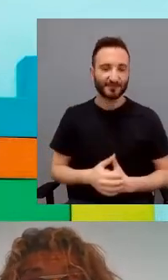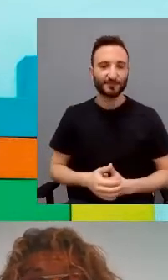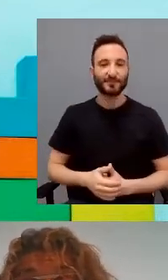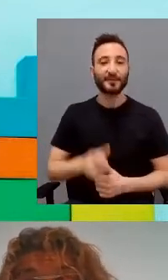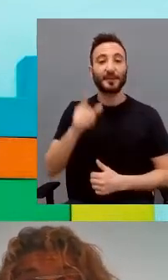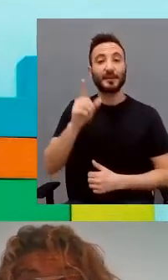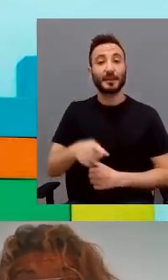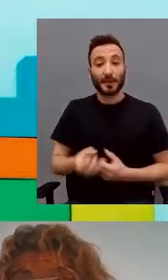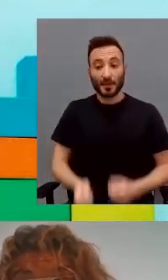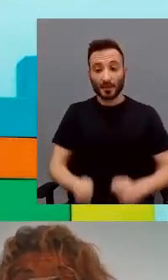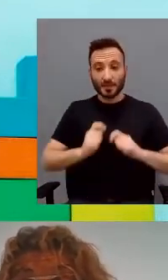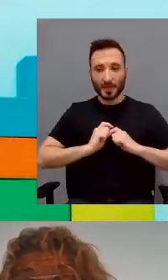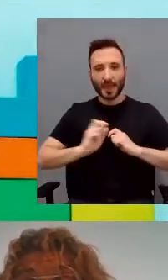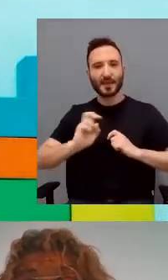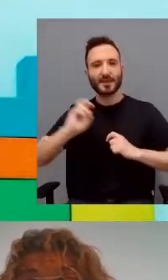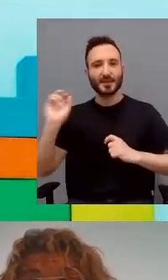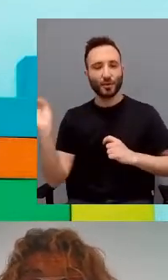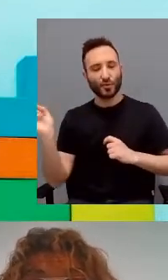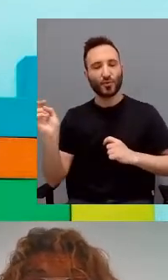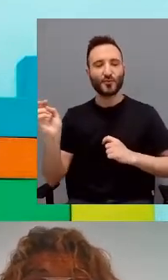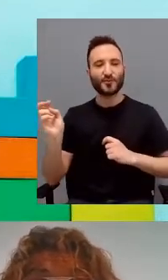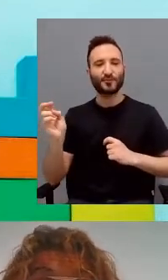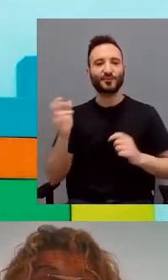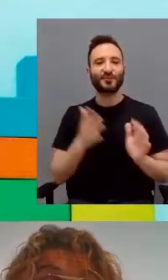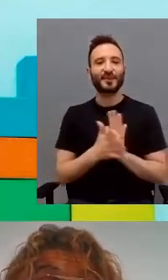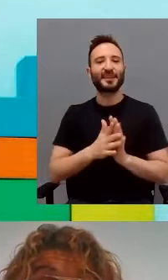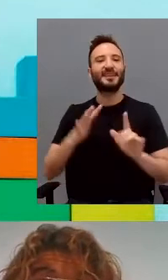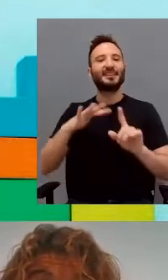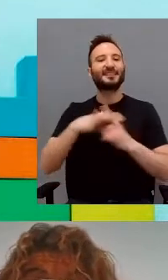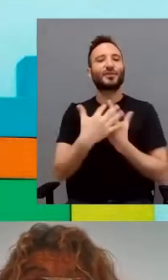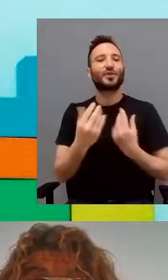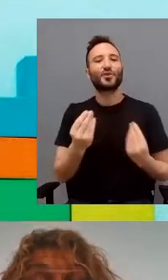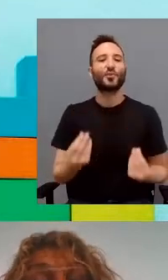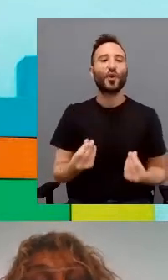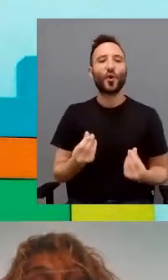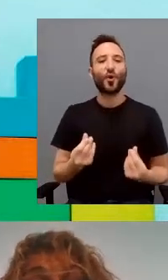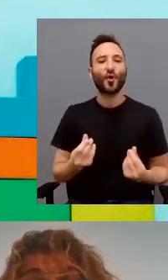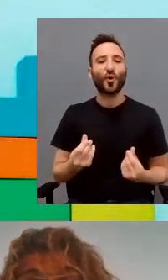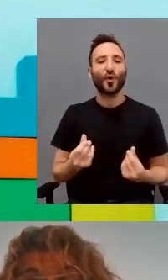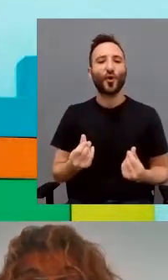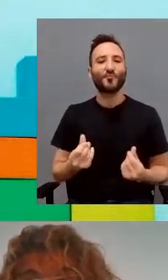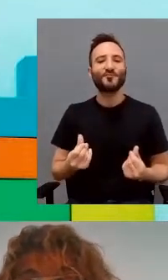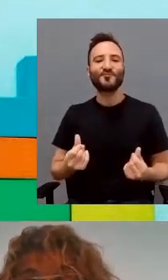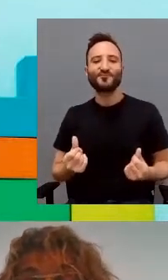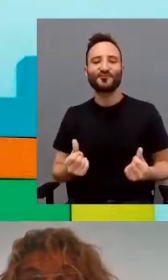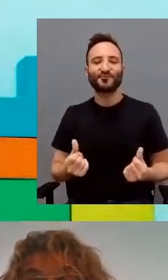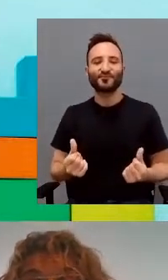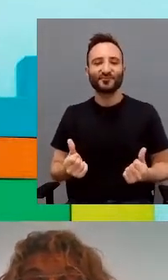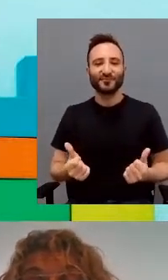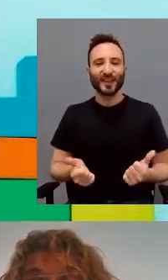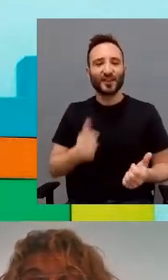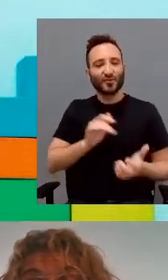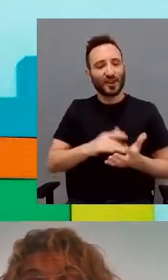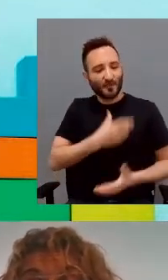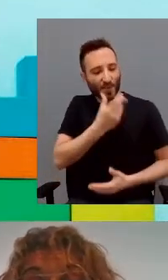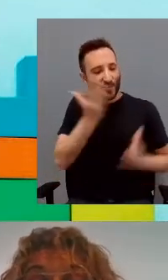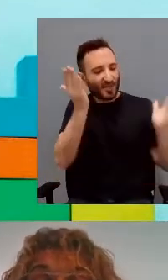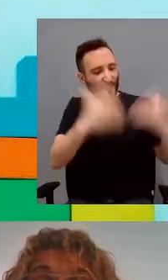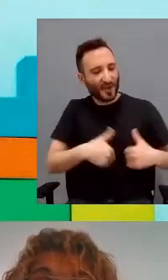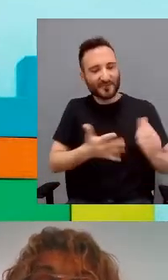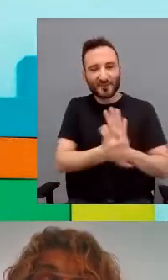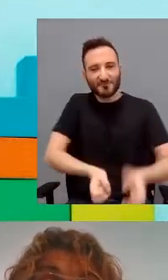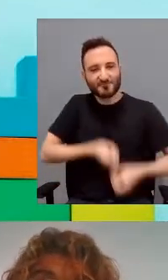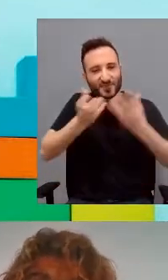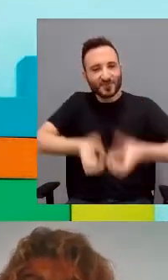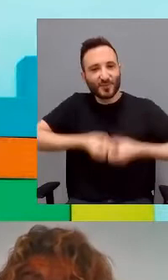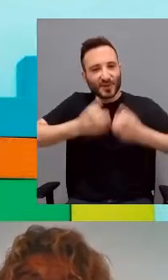También lo que produce es un efecto de desinhibición que es un efecto cara de comunicación y además favorece la